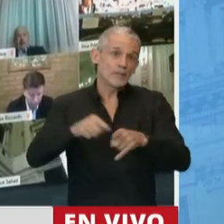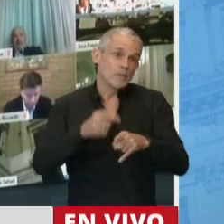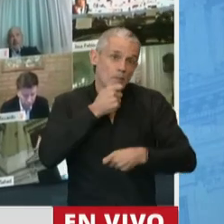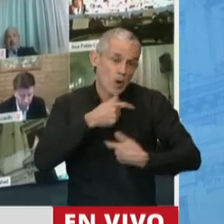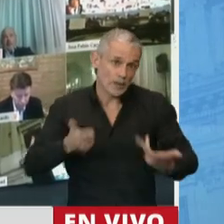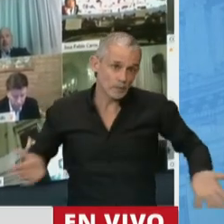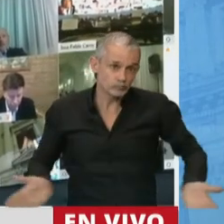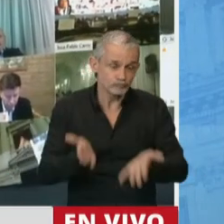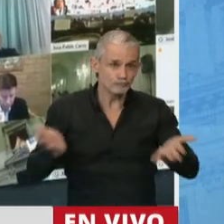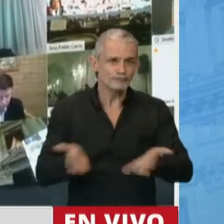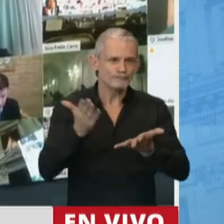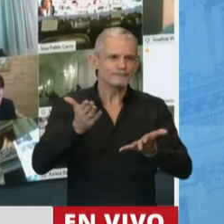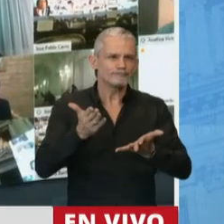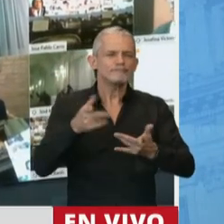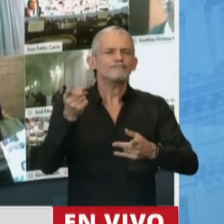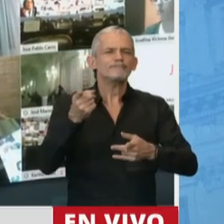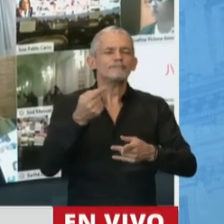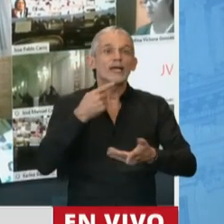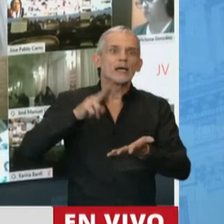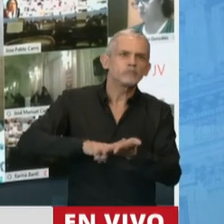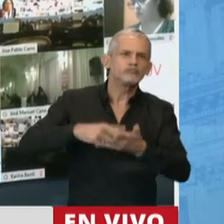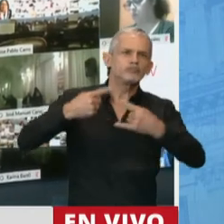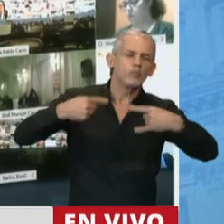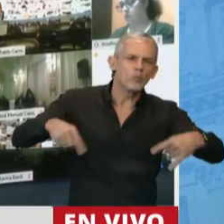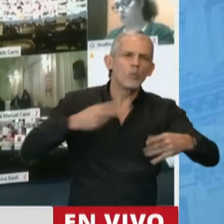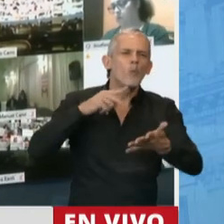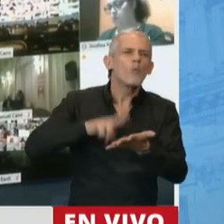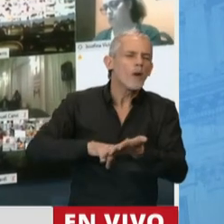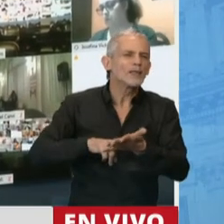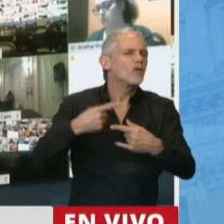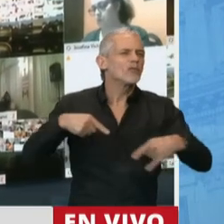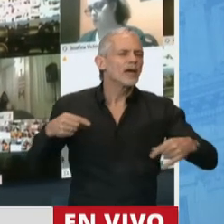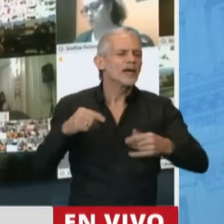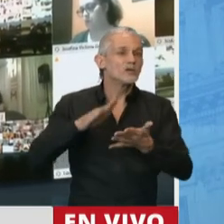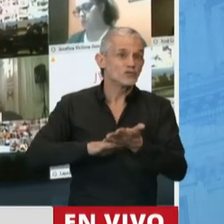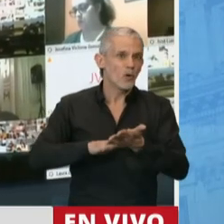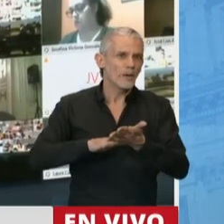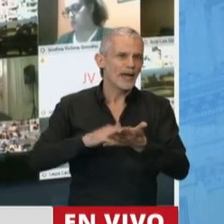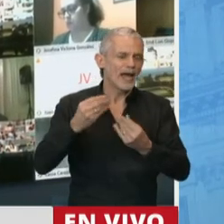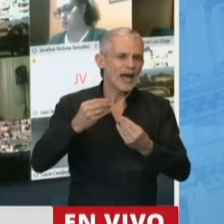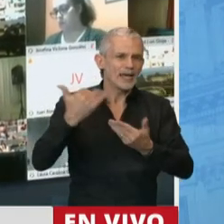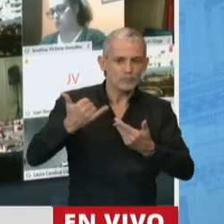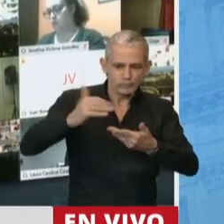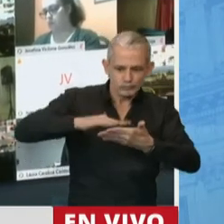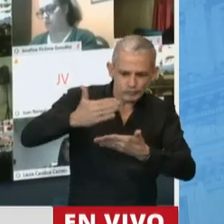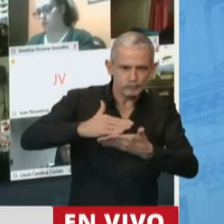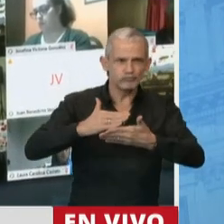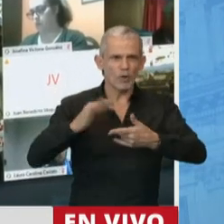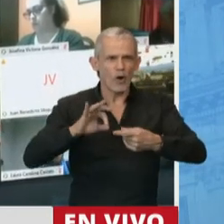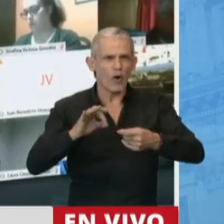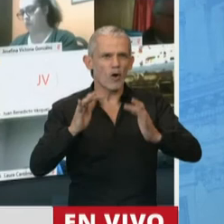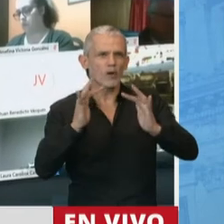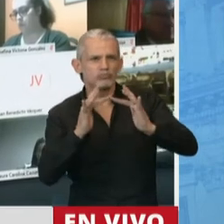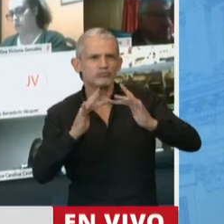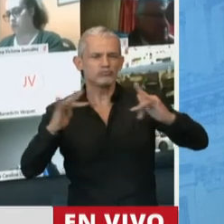ejemplo, la eliminación gradual de tarifas, de cargas o impuestos que graben la utilización de dispositivos y plataformas